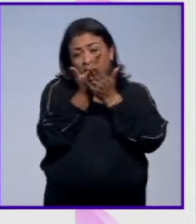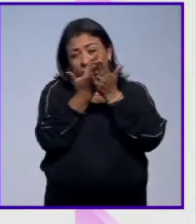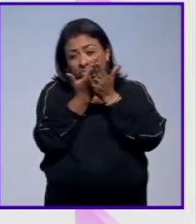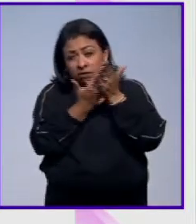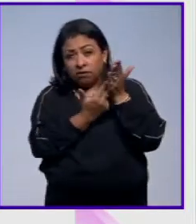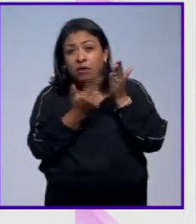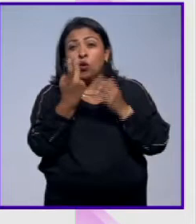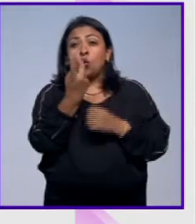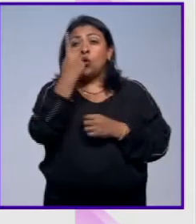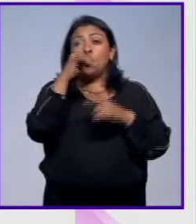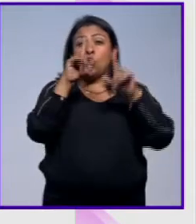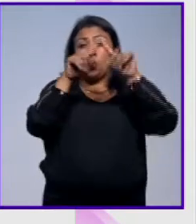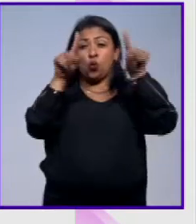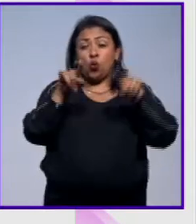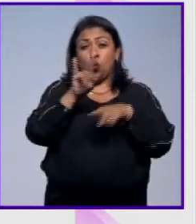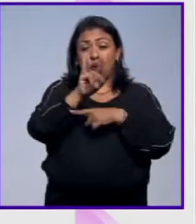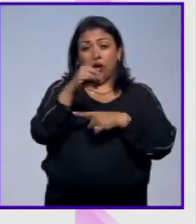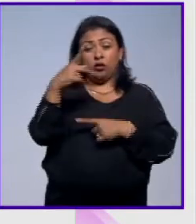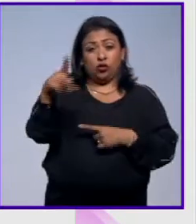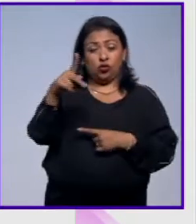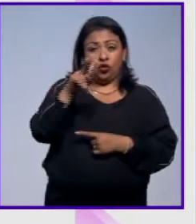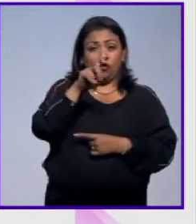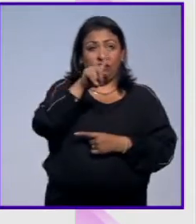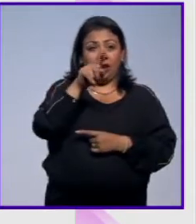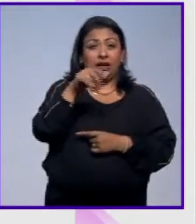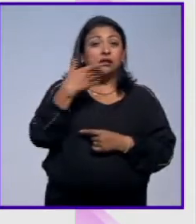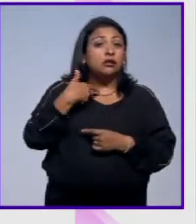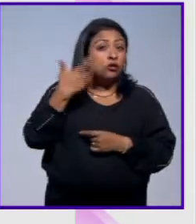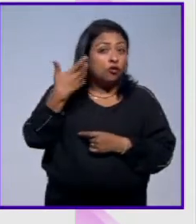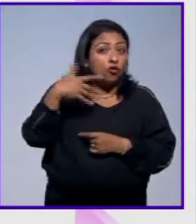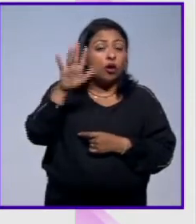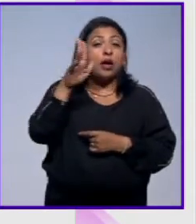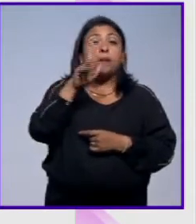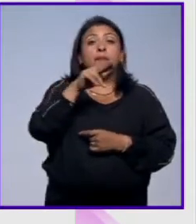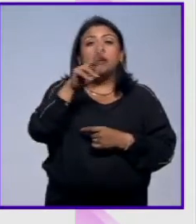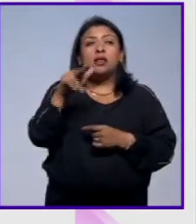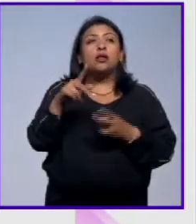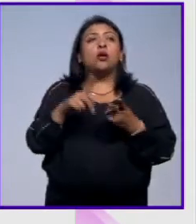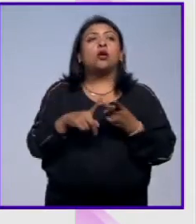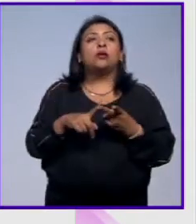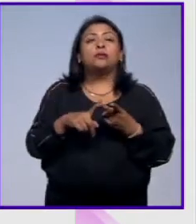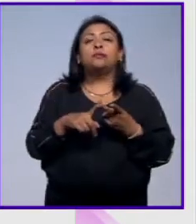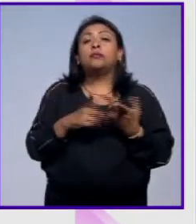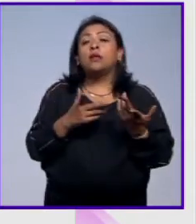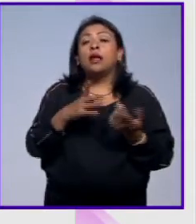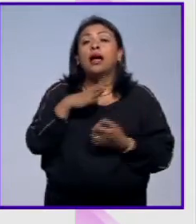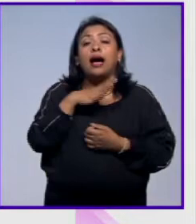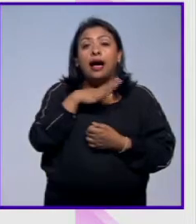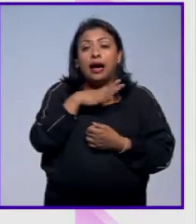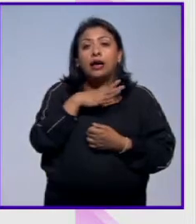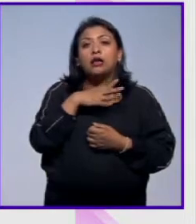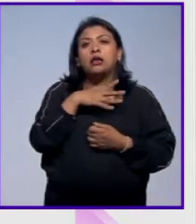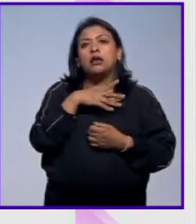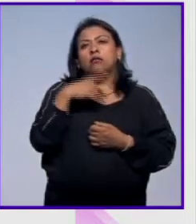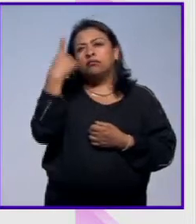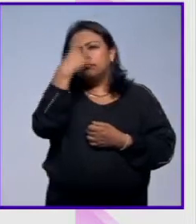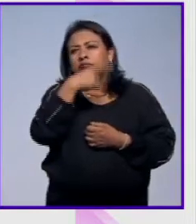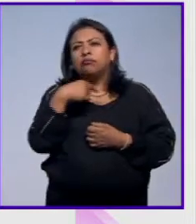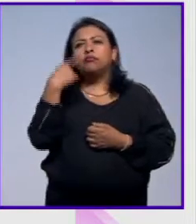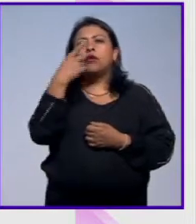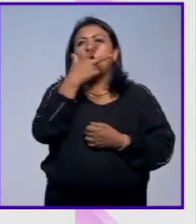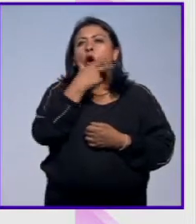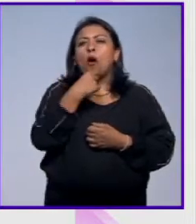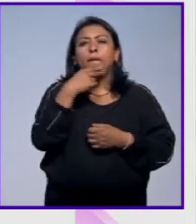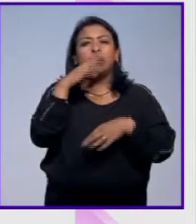el único cuadro personal de Velázquez porque fue pintor del rey hizo retratos de los